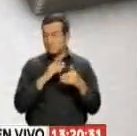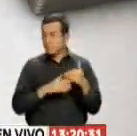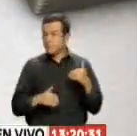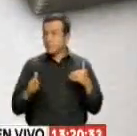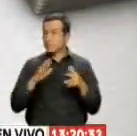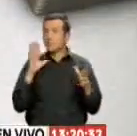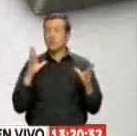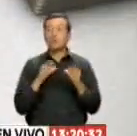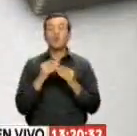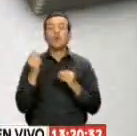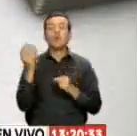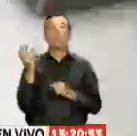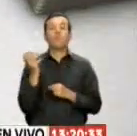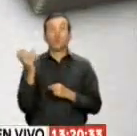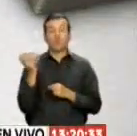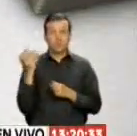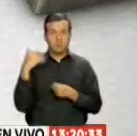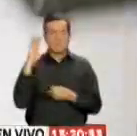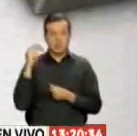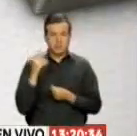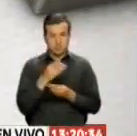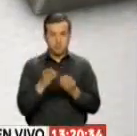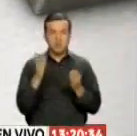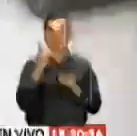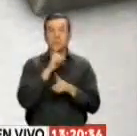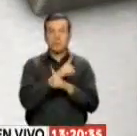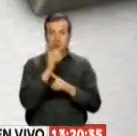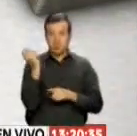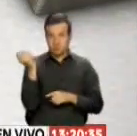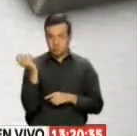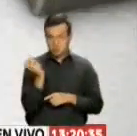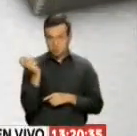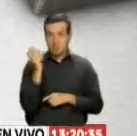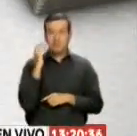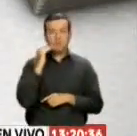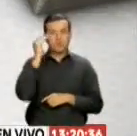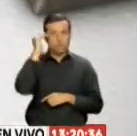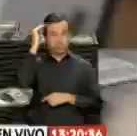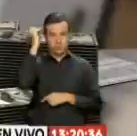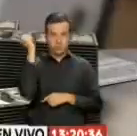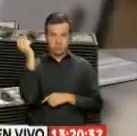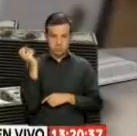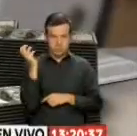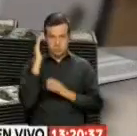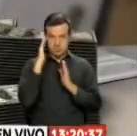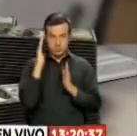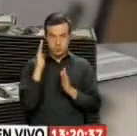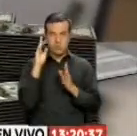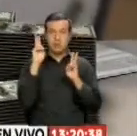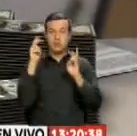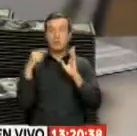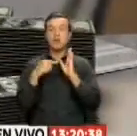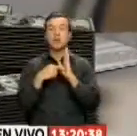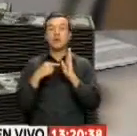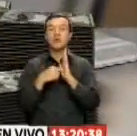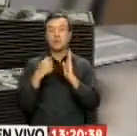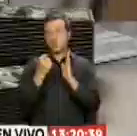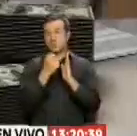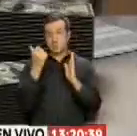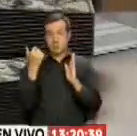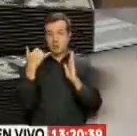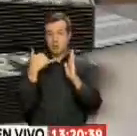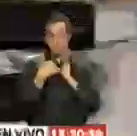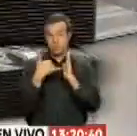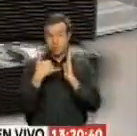cobertura del bono de desarrollo humano Del Joaquín Gallegos Lara Y el de adultos mayores En el área tributaria Se eliminarán